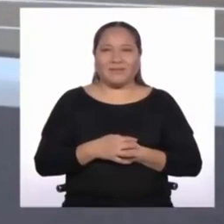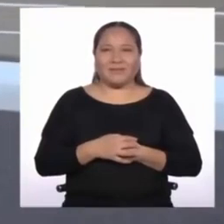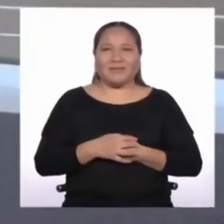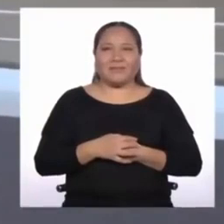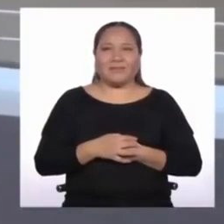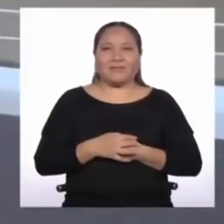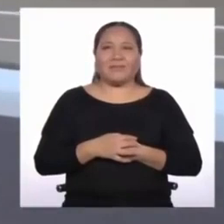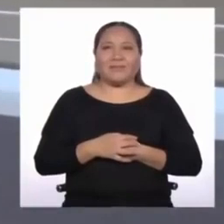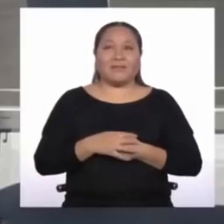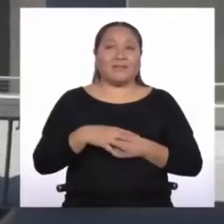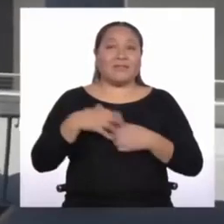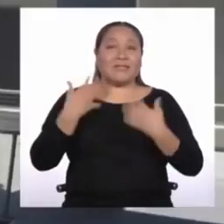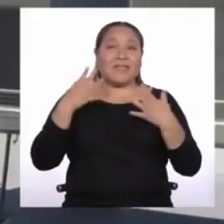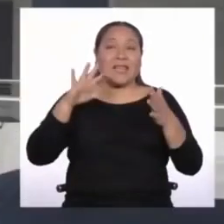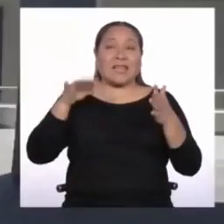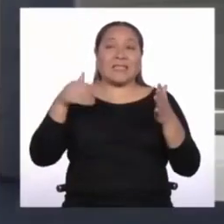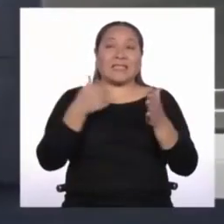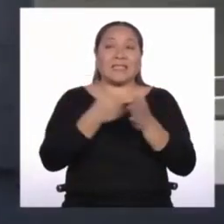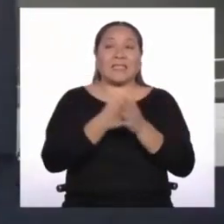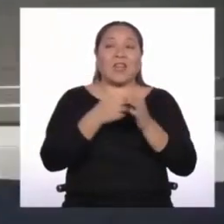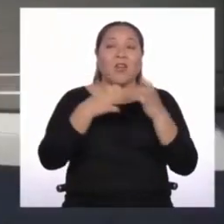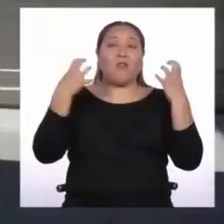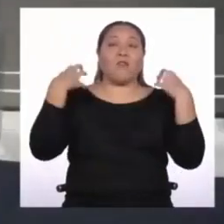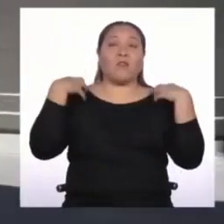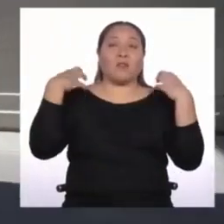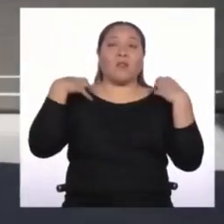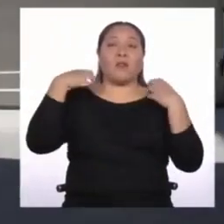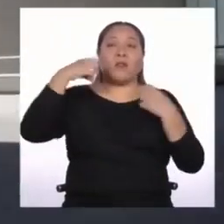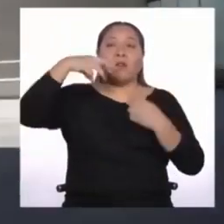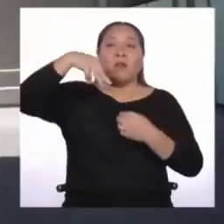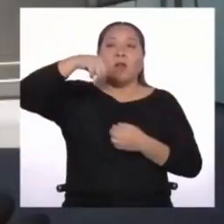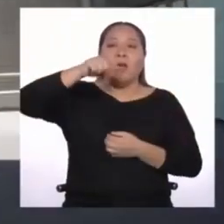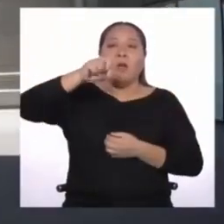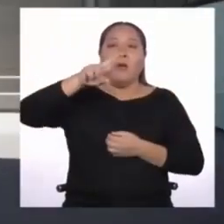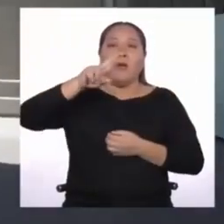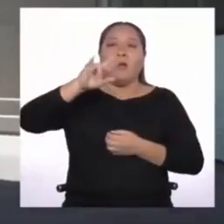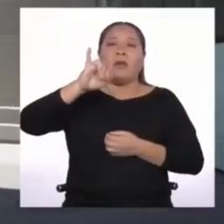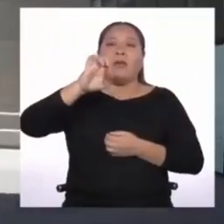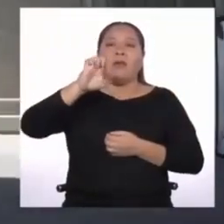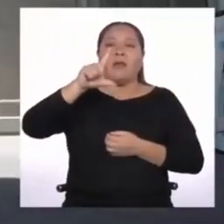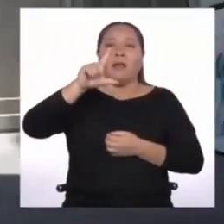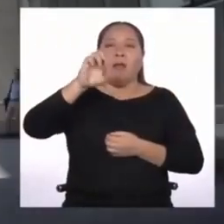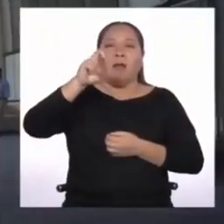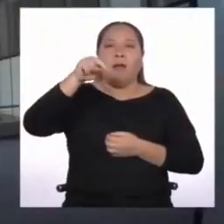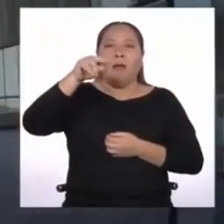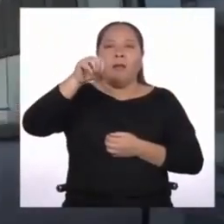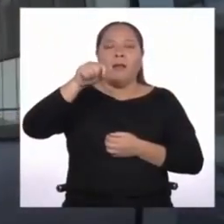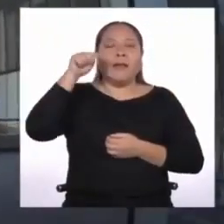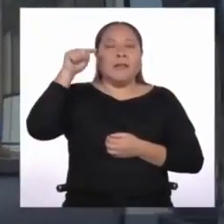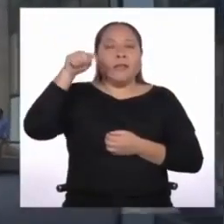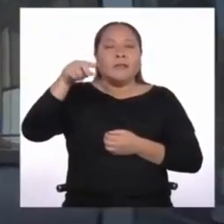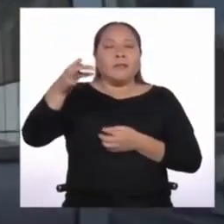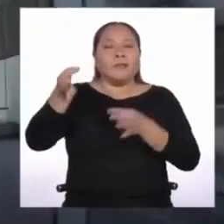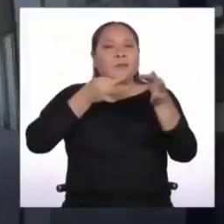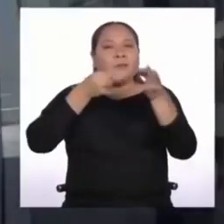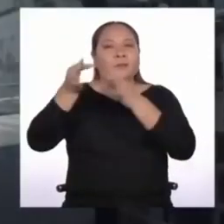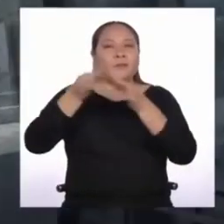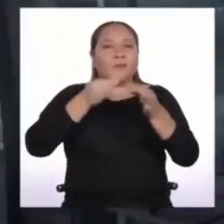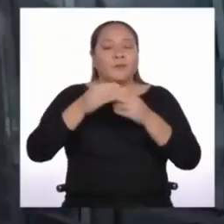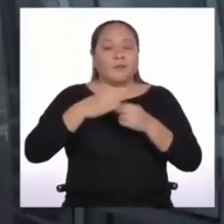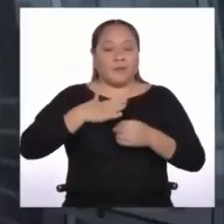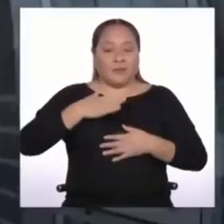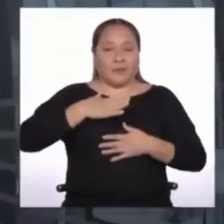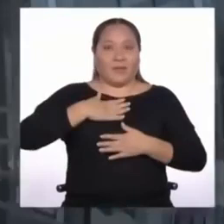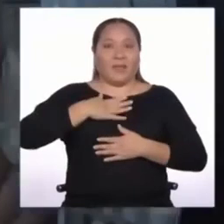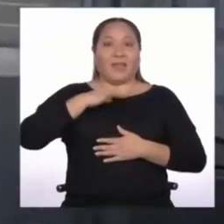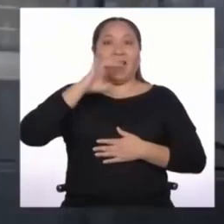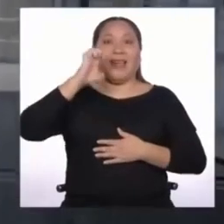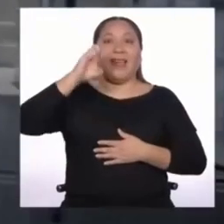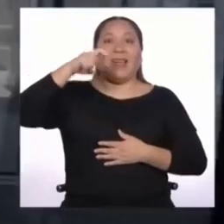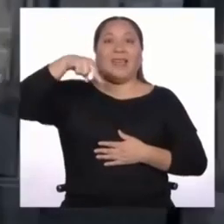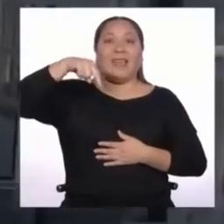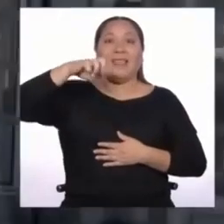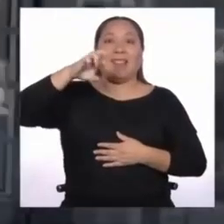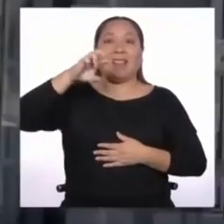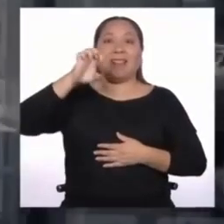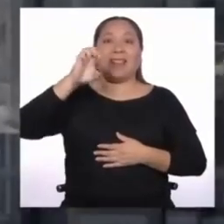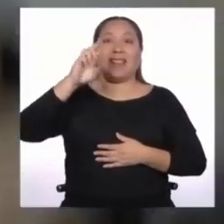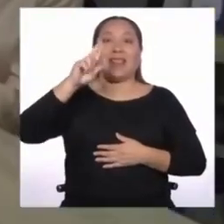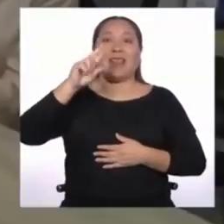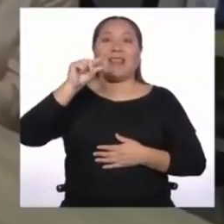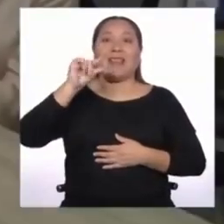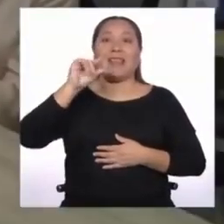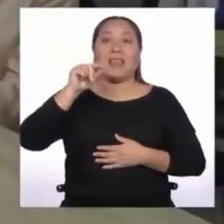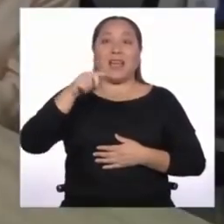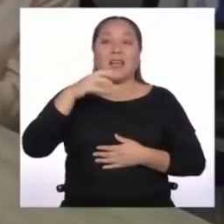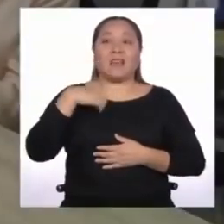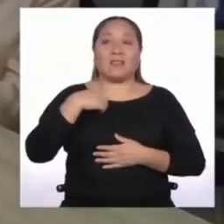Acabo de llegar a la oficina de Marialena Ciese. Es mi nutricionista y es la persona indicada para hablarnos sobre las energías que utilizamos nosotros, los humanos. Así que vamos a buscarla.